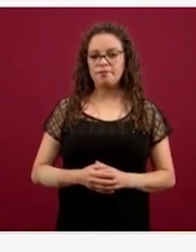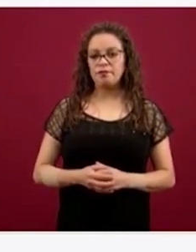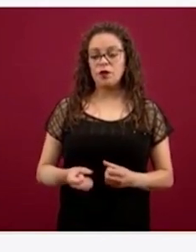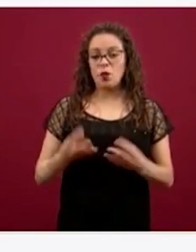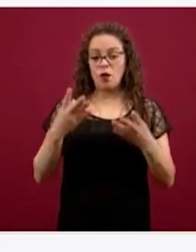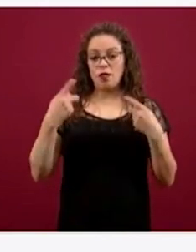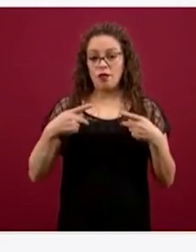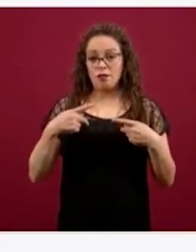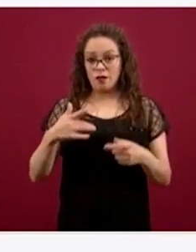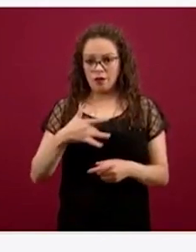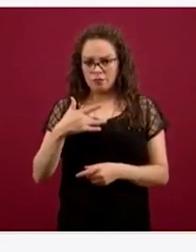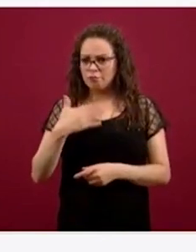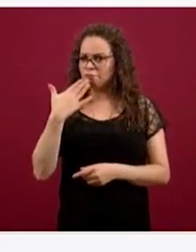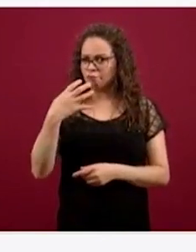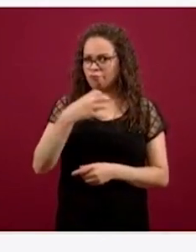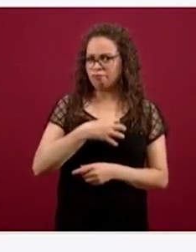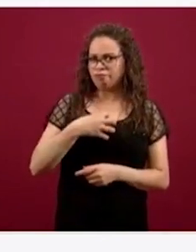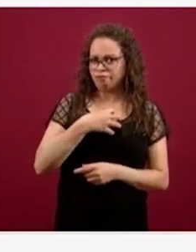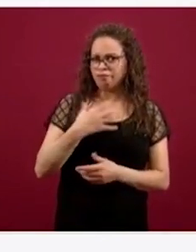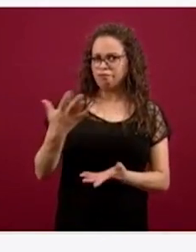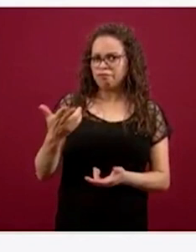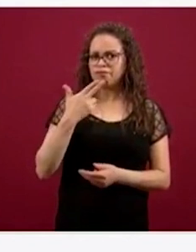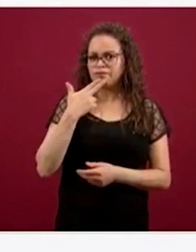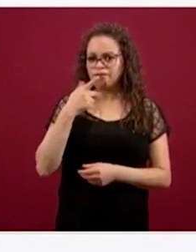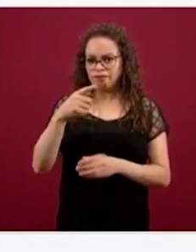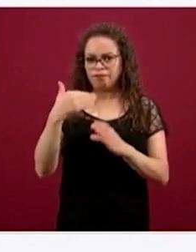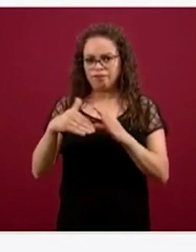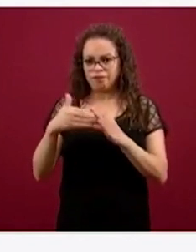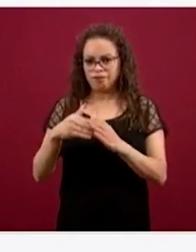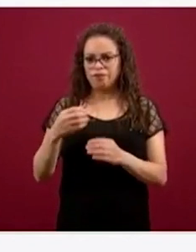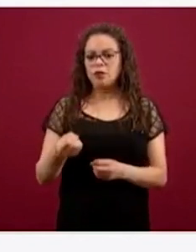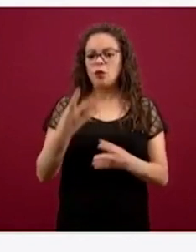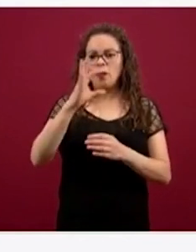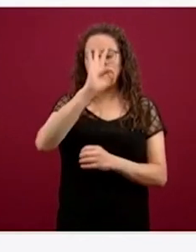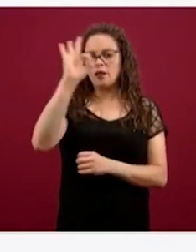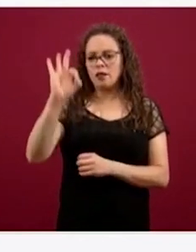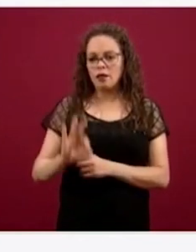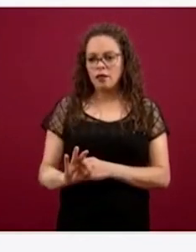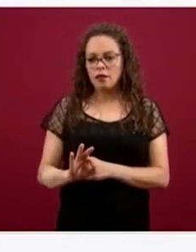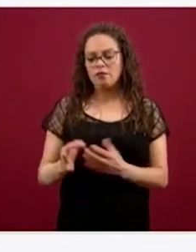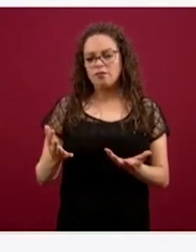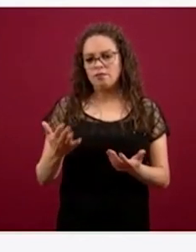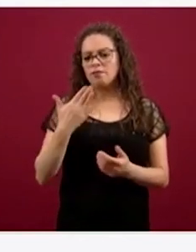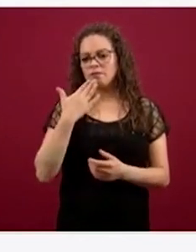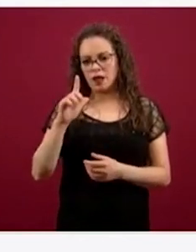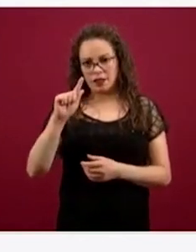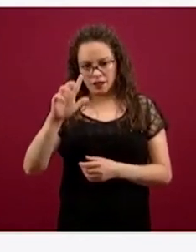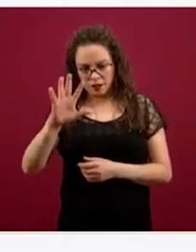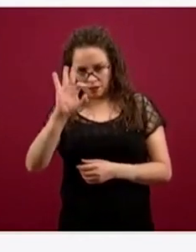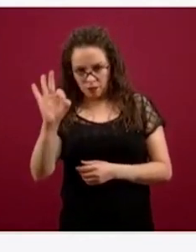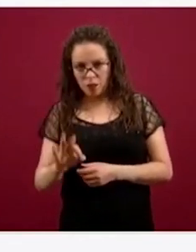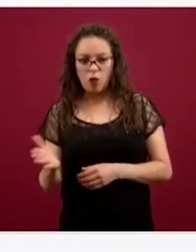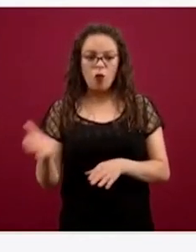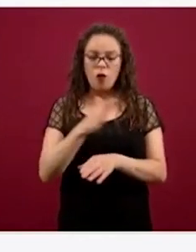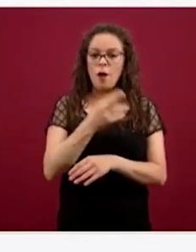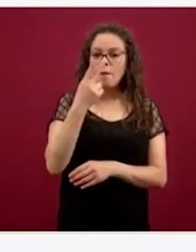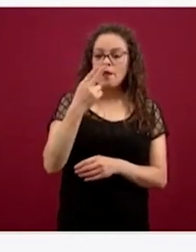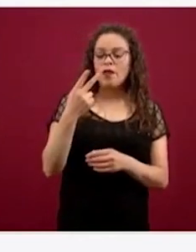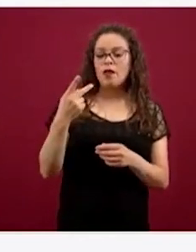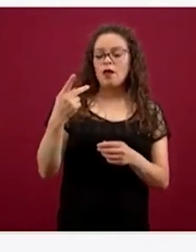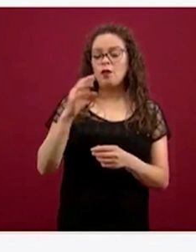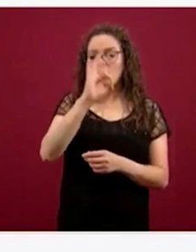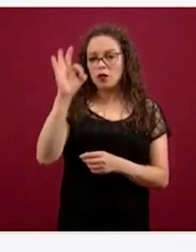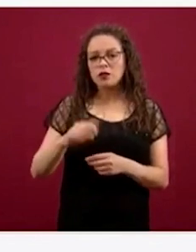tiene también un 25 por ciento de insatisfacción. Esa información también la